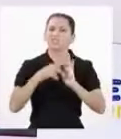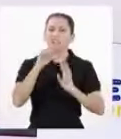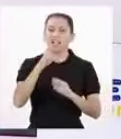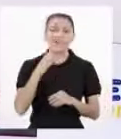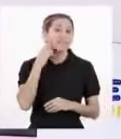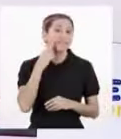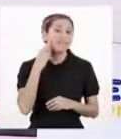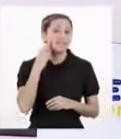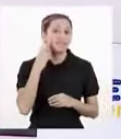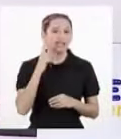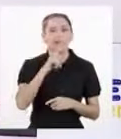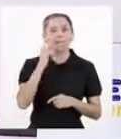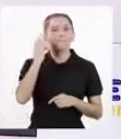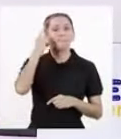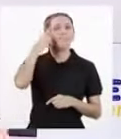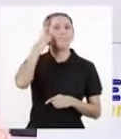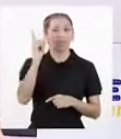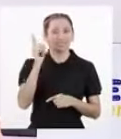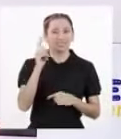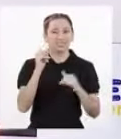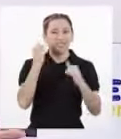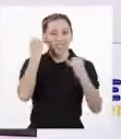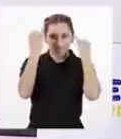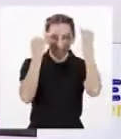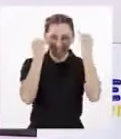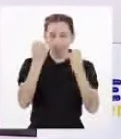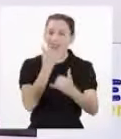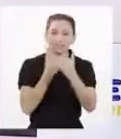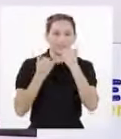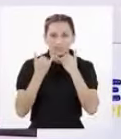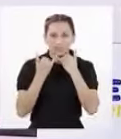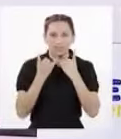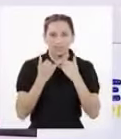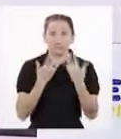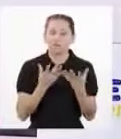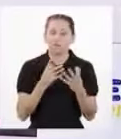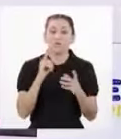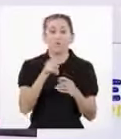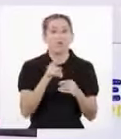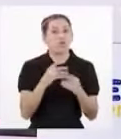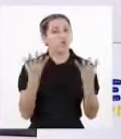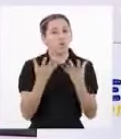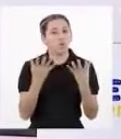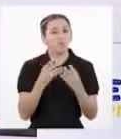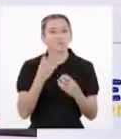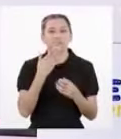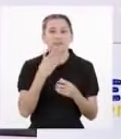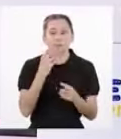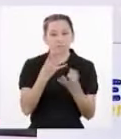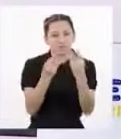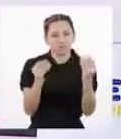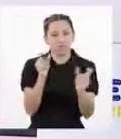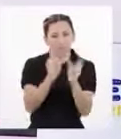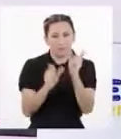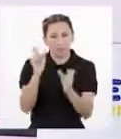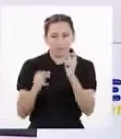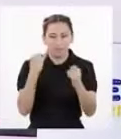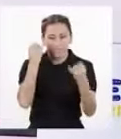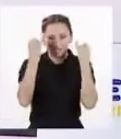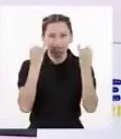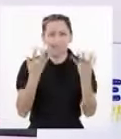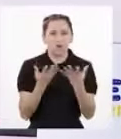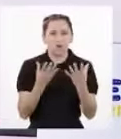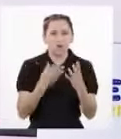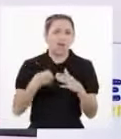una creencia generalizada Lamentablemente, es una creencia muy arraigada por muchas personas Y desde